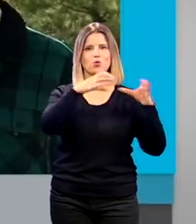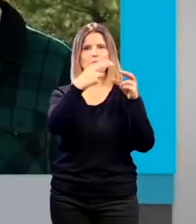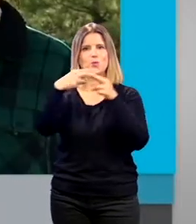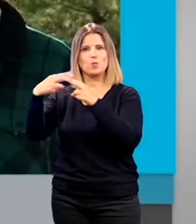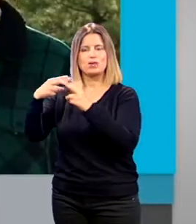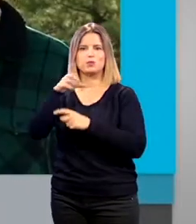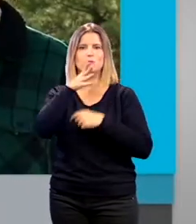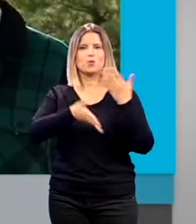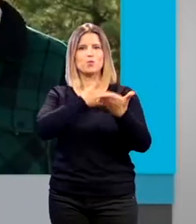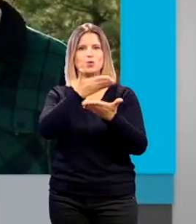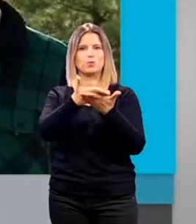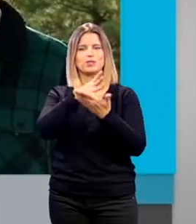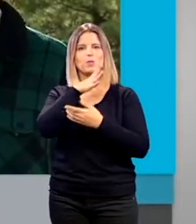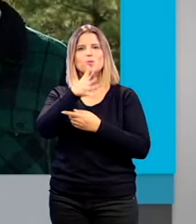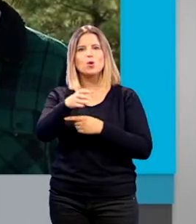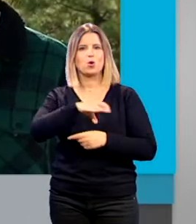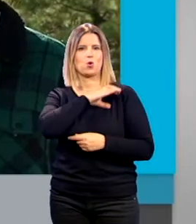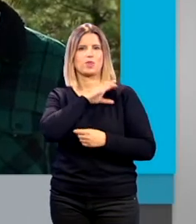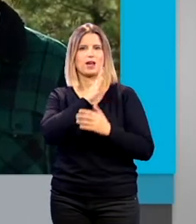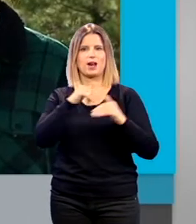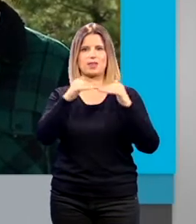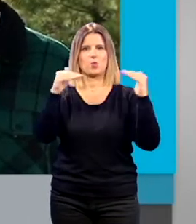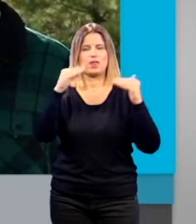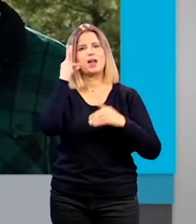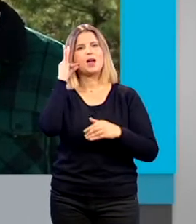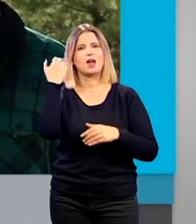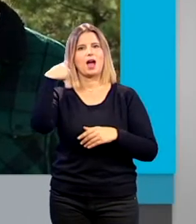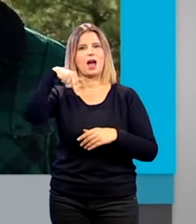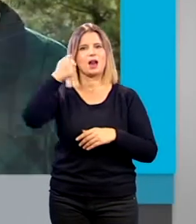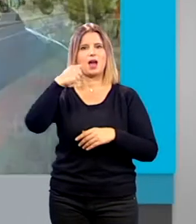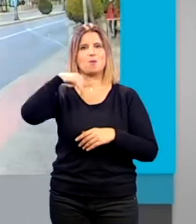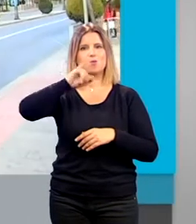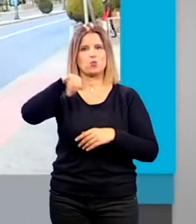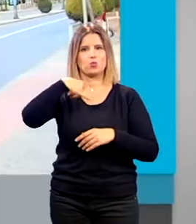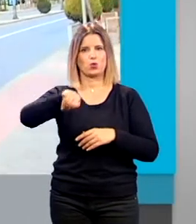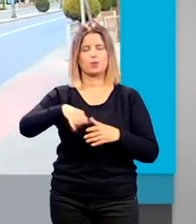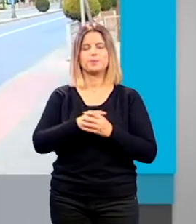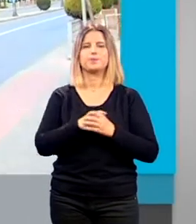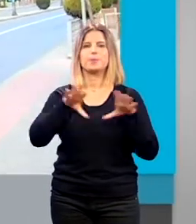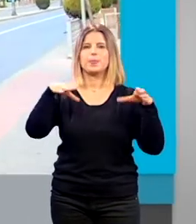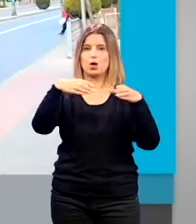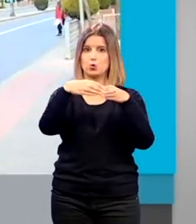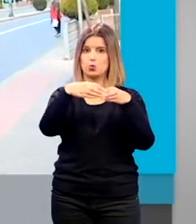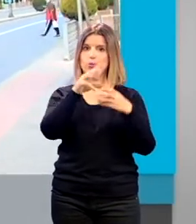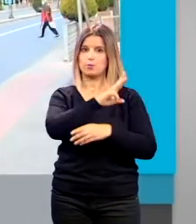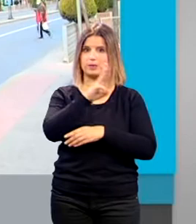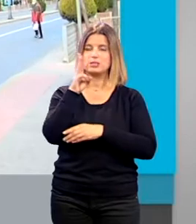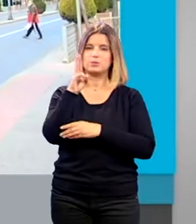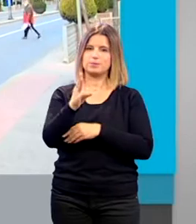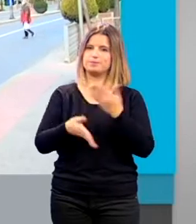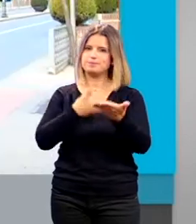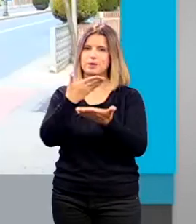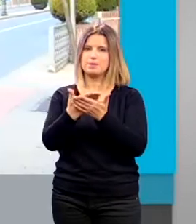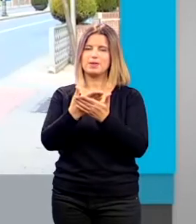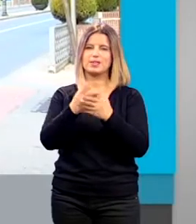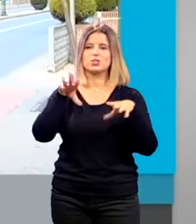la propuesta realizada por la concejala de Igualdad Ana Muñoz Arquelladas El grupo municipal del Partido Popular pide que las